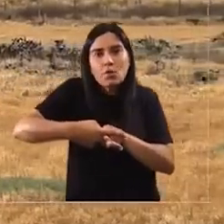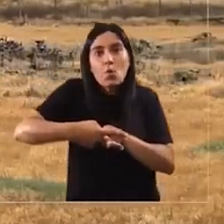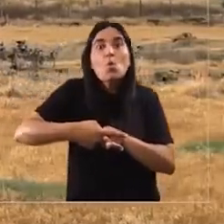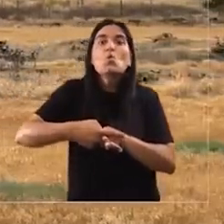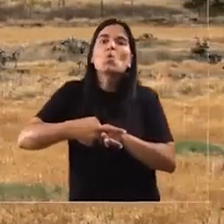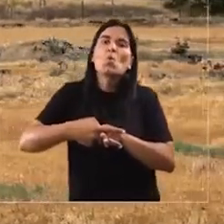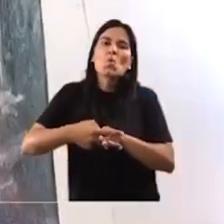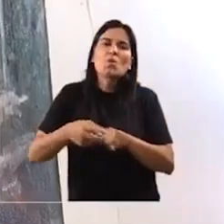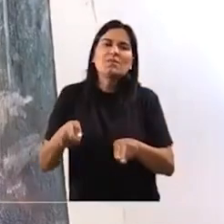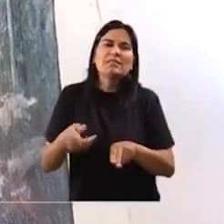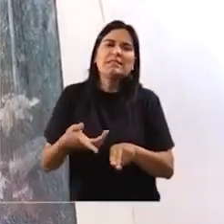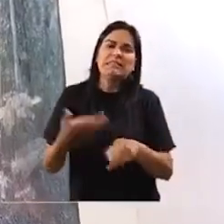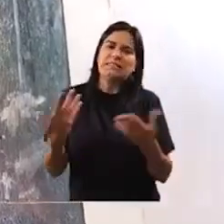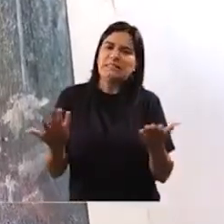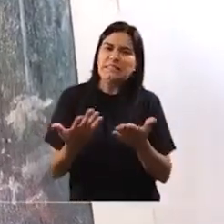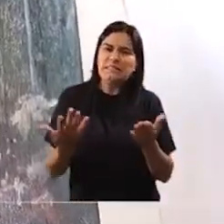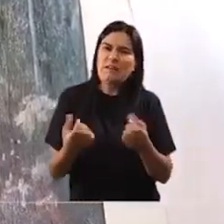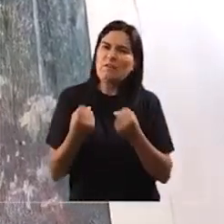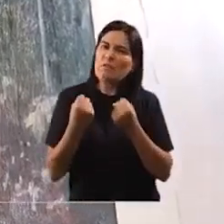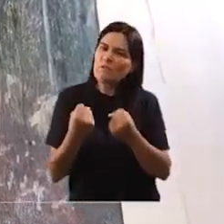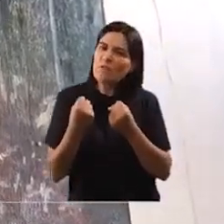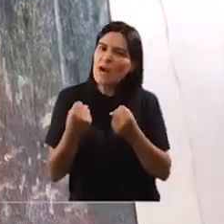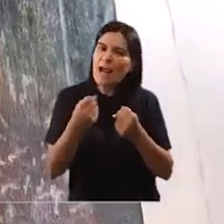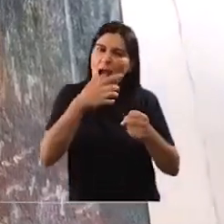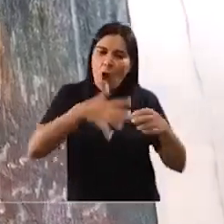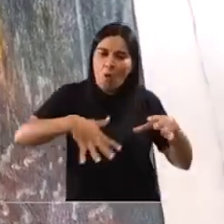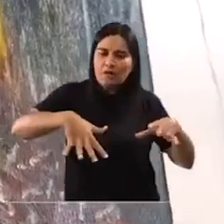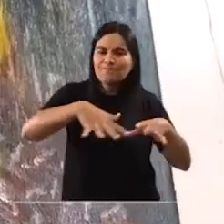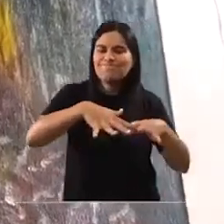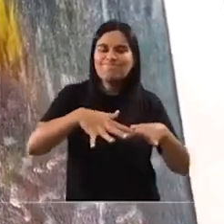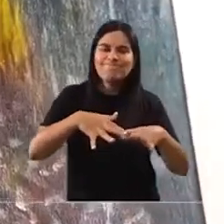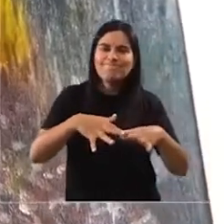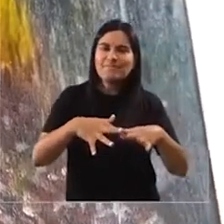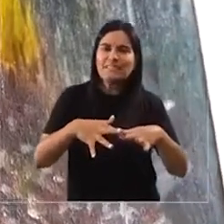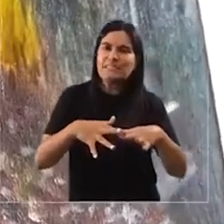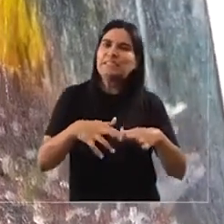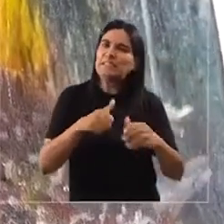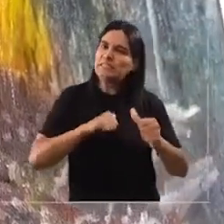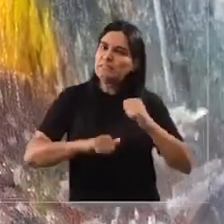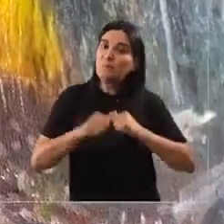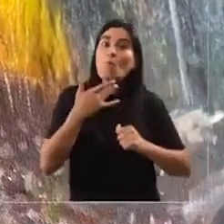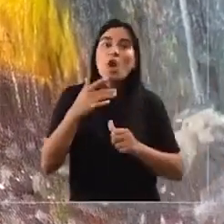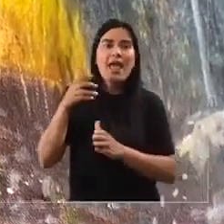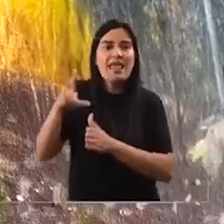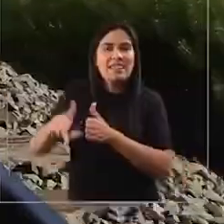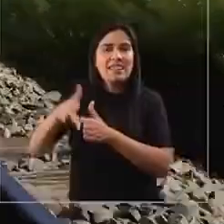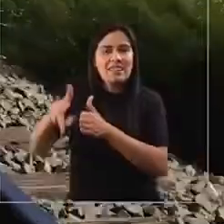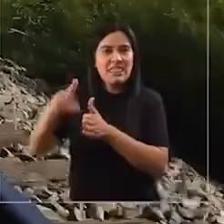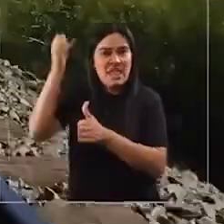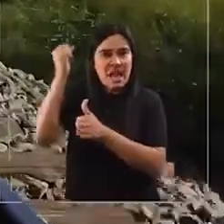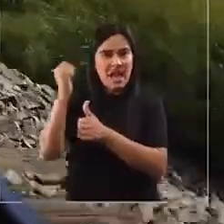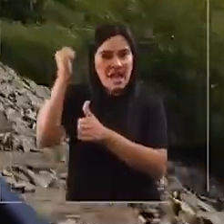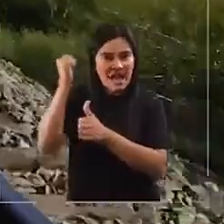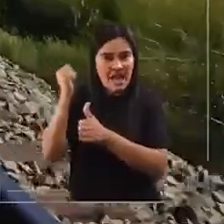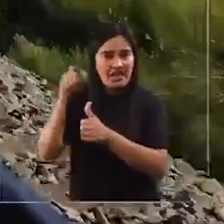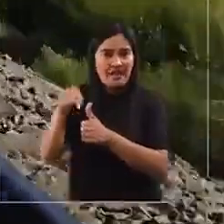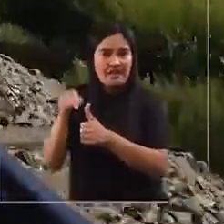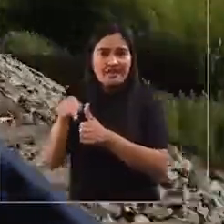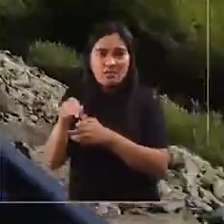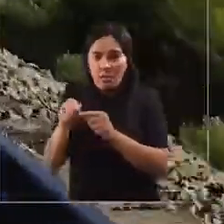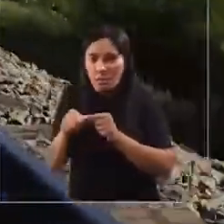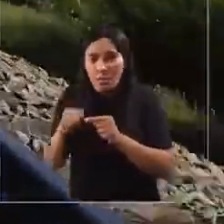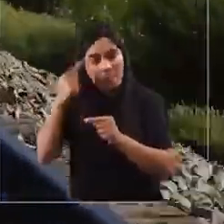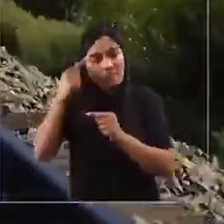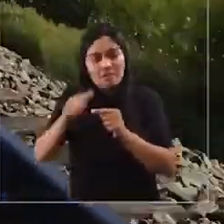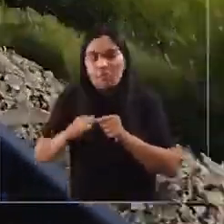dañó biológicamente muy fuerte al humedal. Y este tren era la proyección que llegaba hasta cierto punto